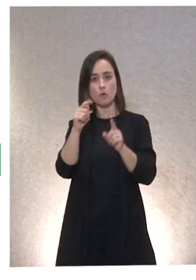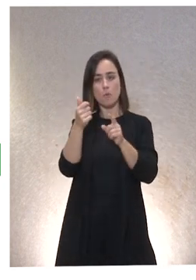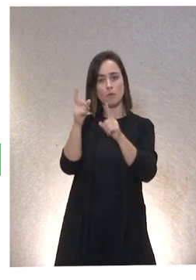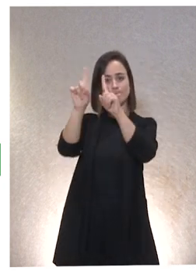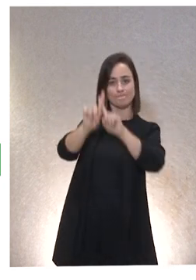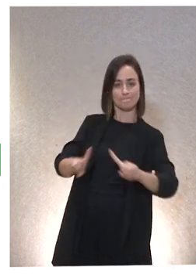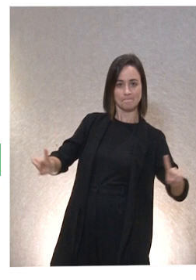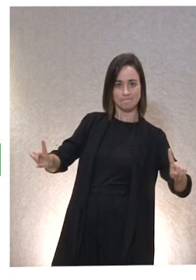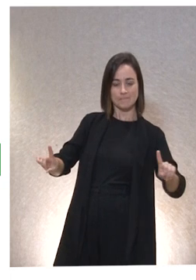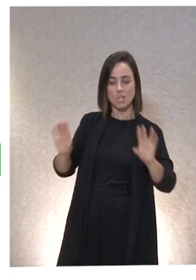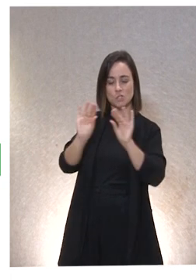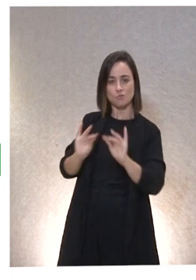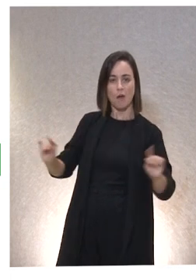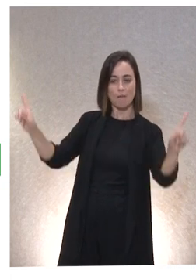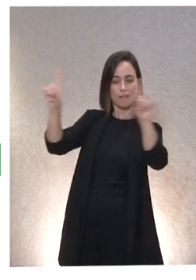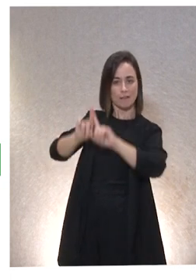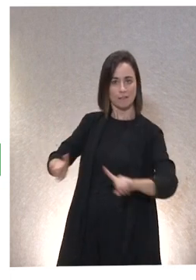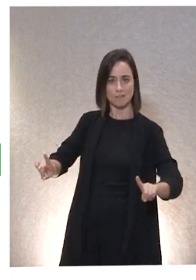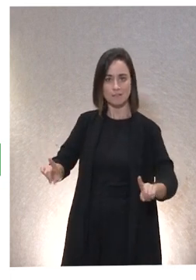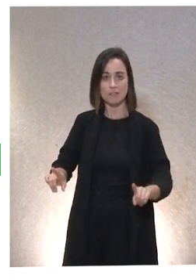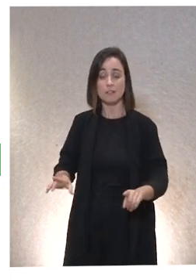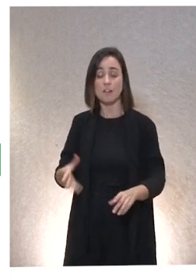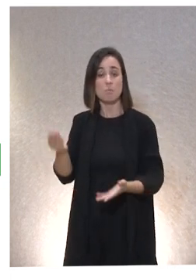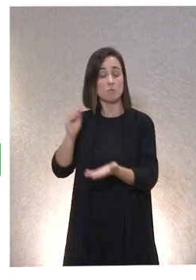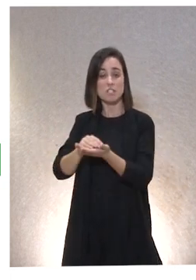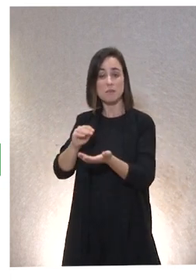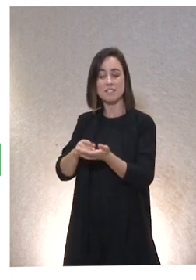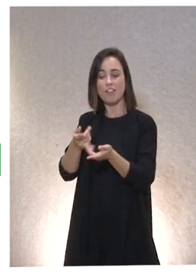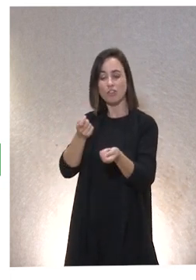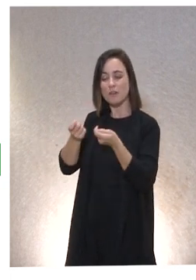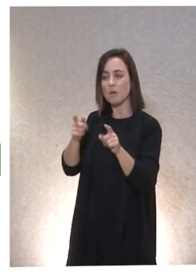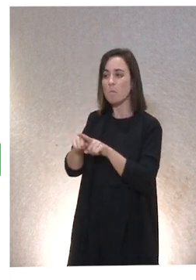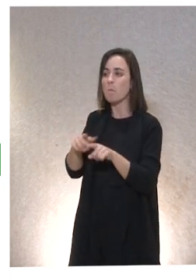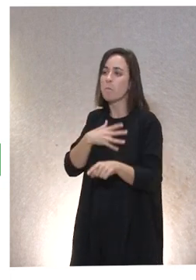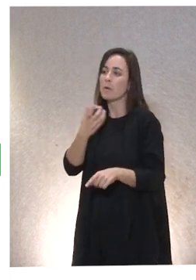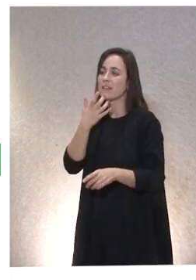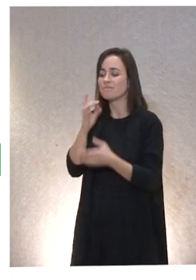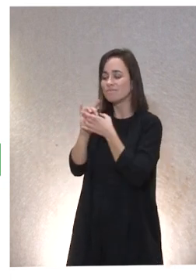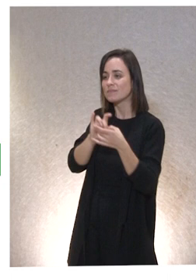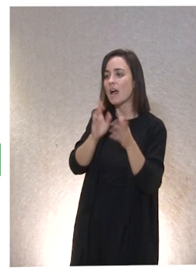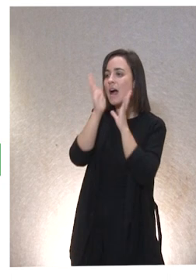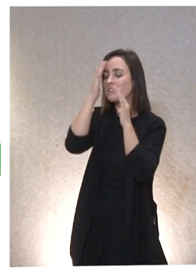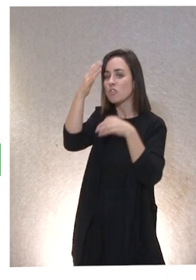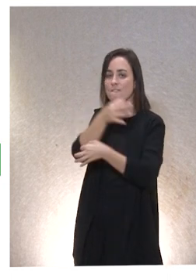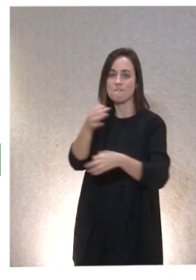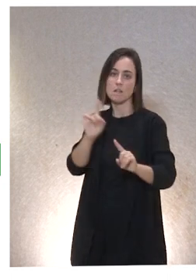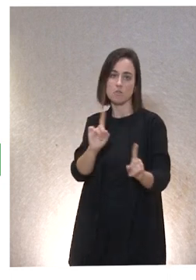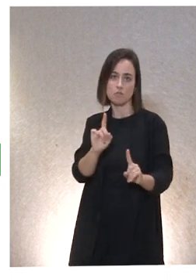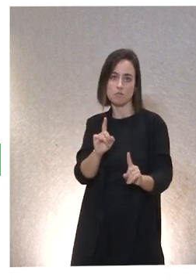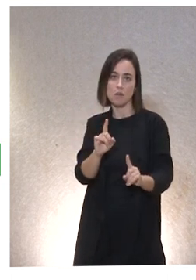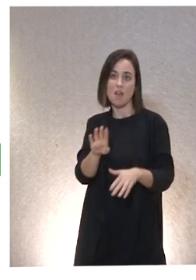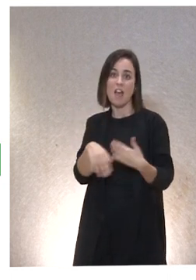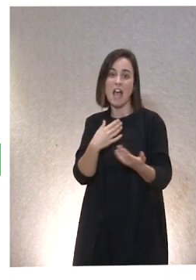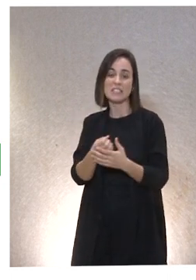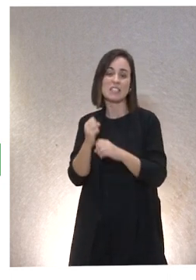distingo aquí dos cosas. A veces la dominación viene de una atención inadecuada a dependencias existentes que las agranda.